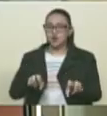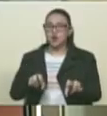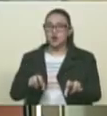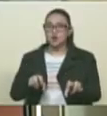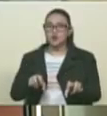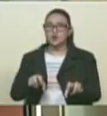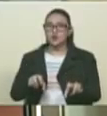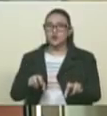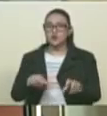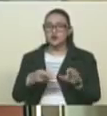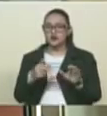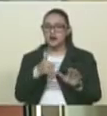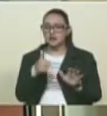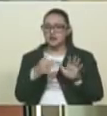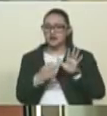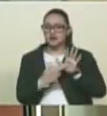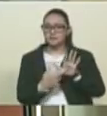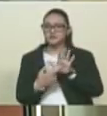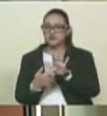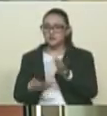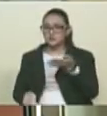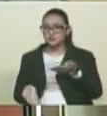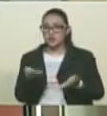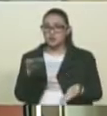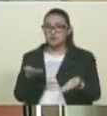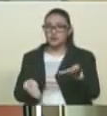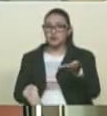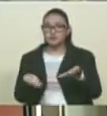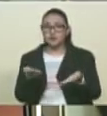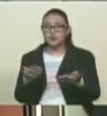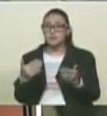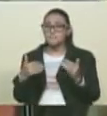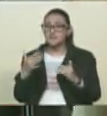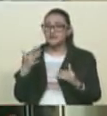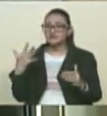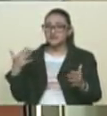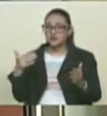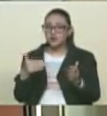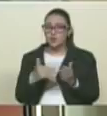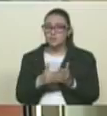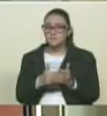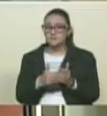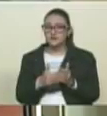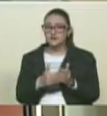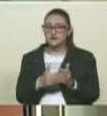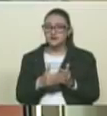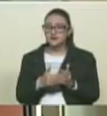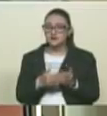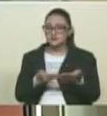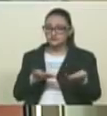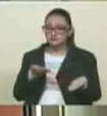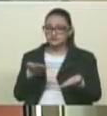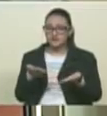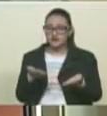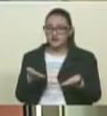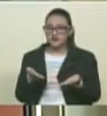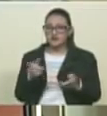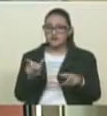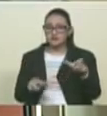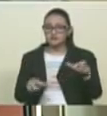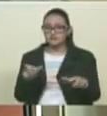representantes para postular y hay más de 5.000 presentaciones de candidatura, otra vez